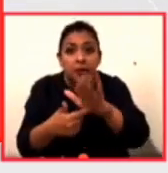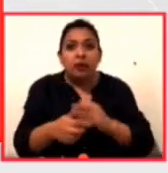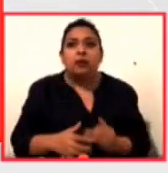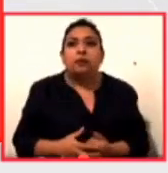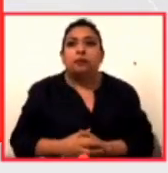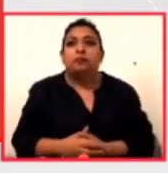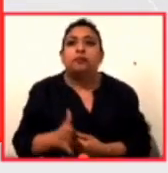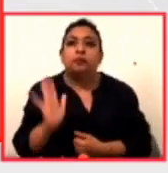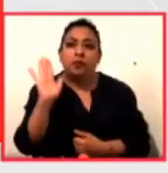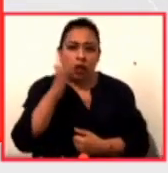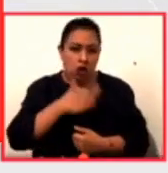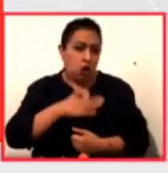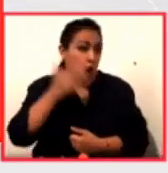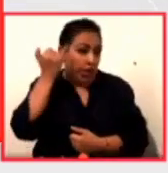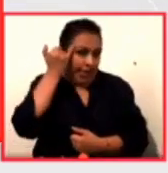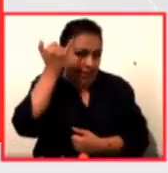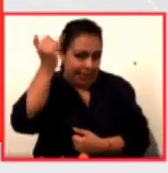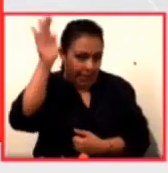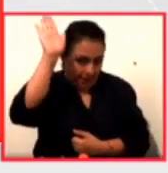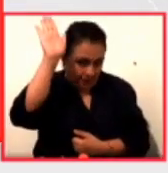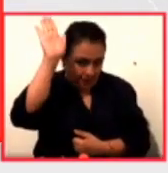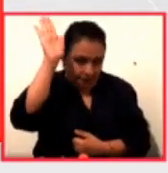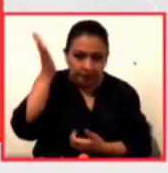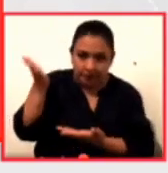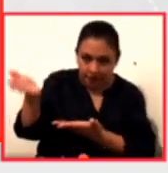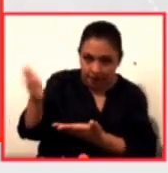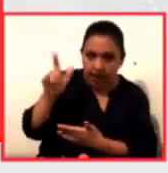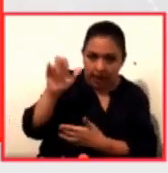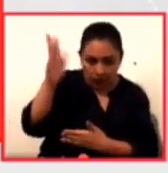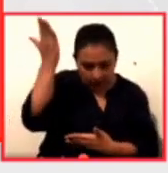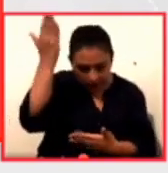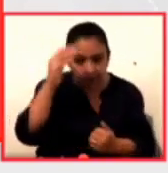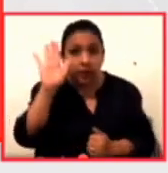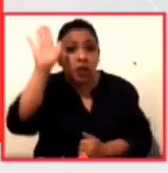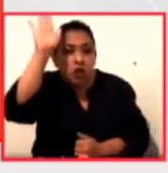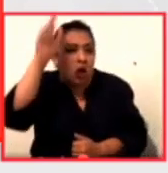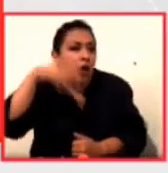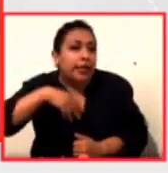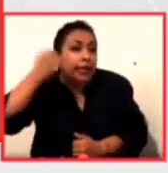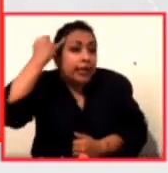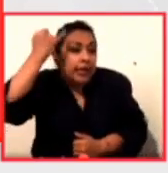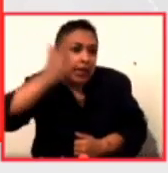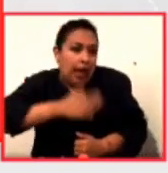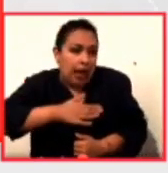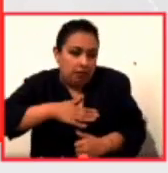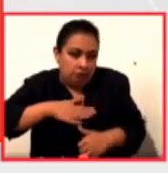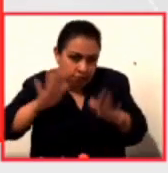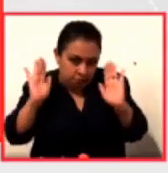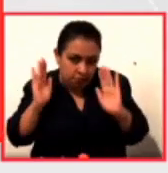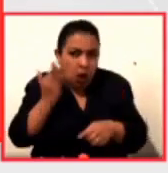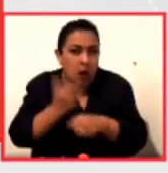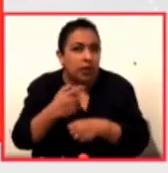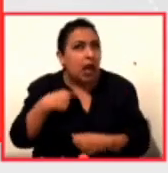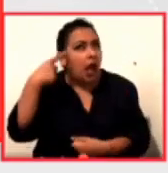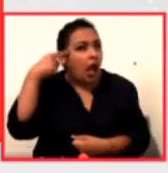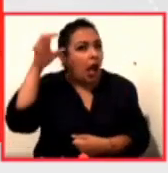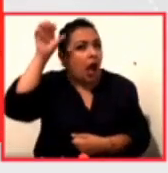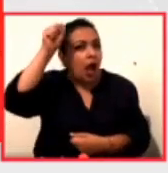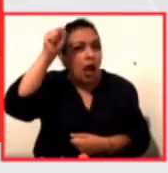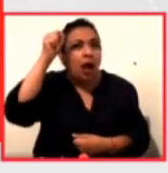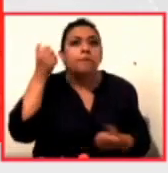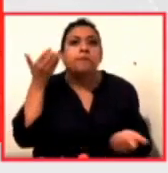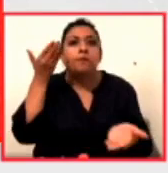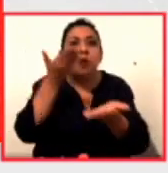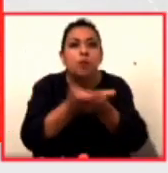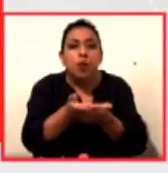Yo tengo una idea. A ver, Laura. Bueno, tengo una... Bueno, es una idea mía, por supuesto, pero ahorita me viene a la mente una propuesta que se